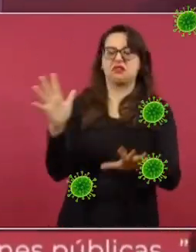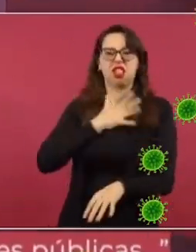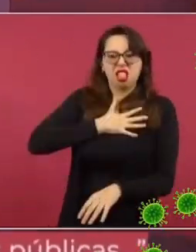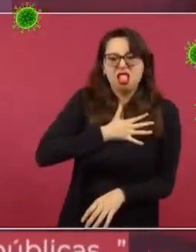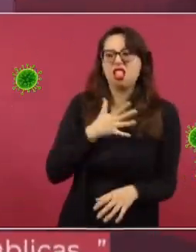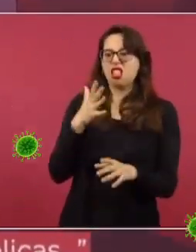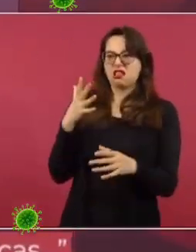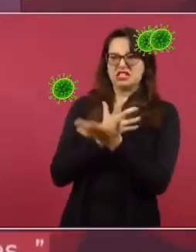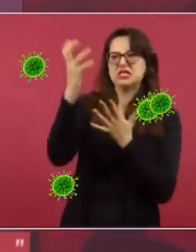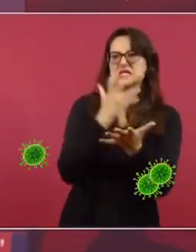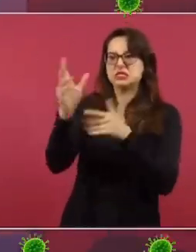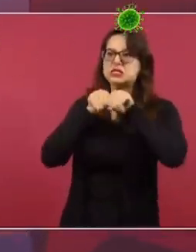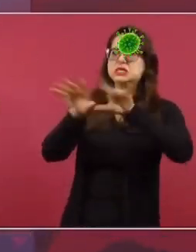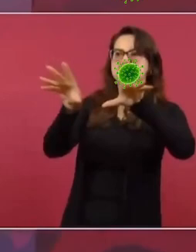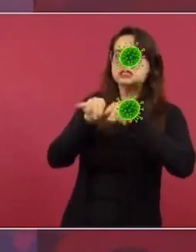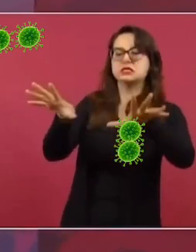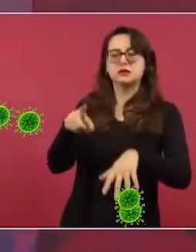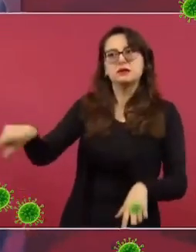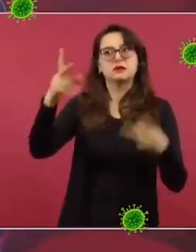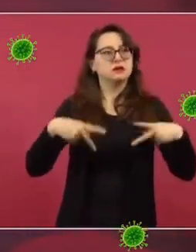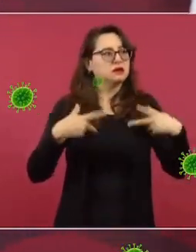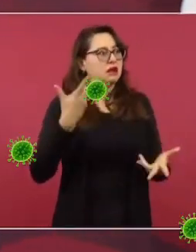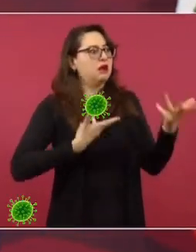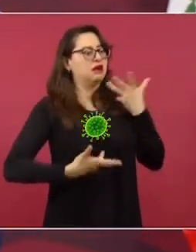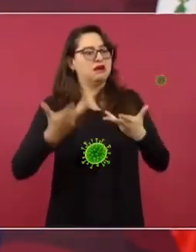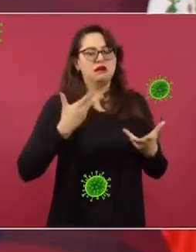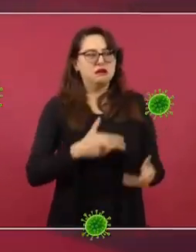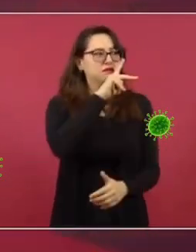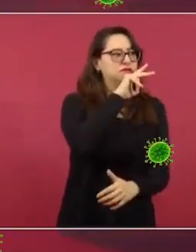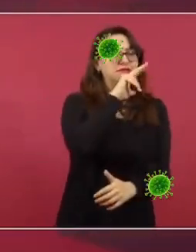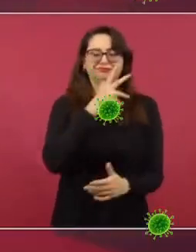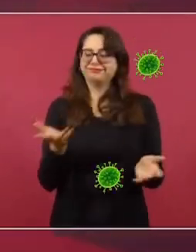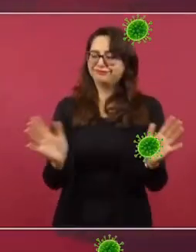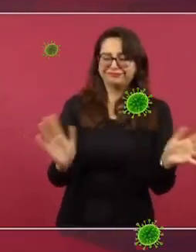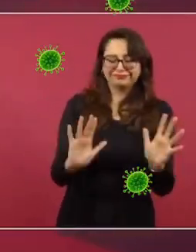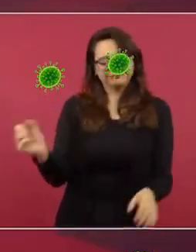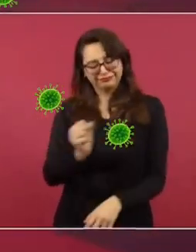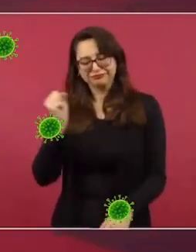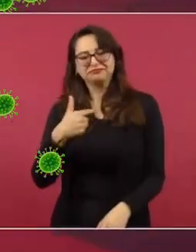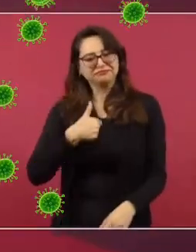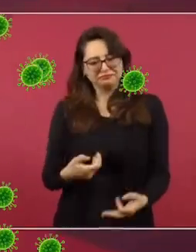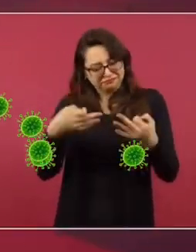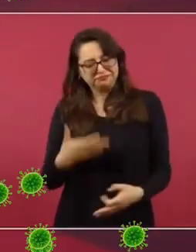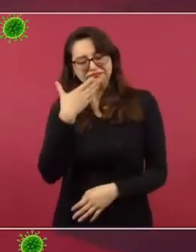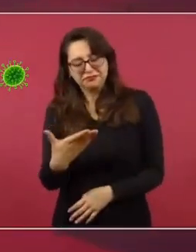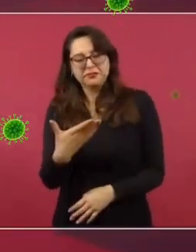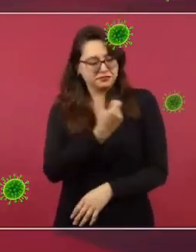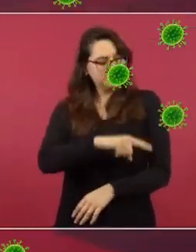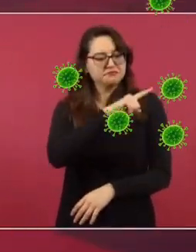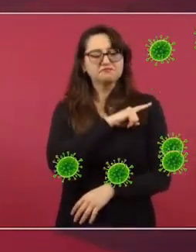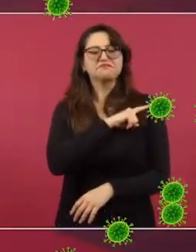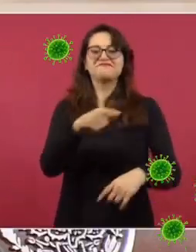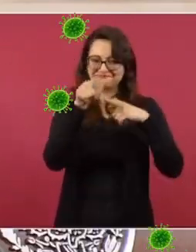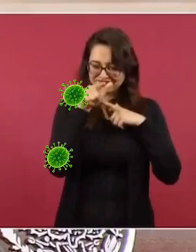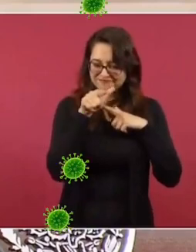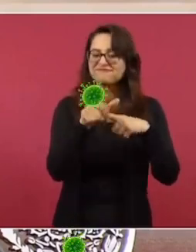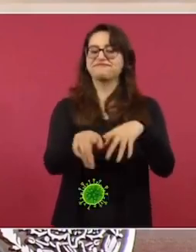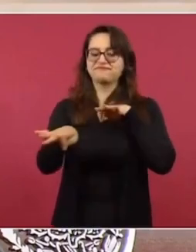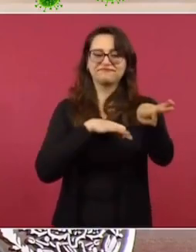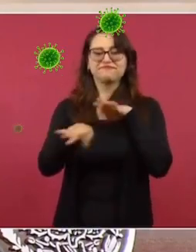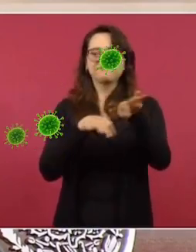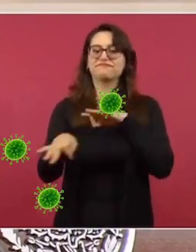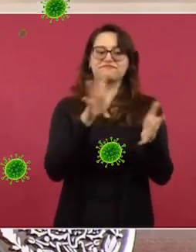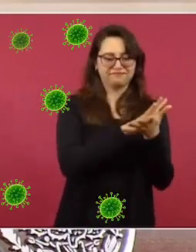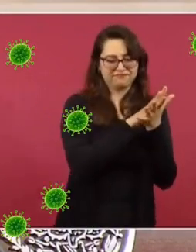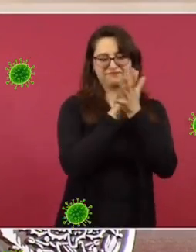afortunadamente salimos bien y aquí estamos, muy dispuestos a continuar con este proceso de transformación